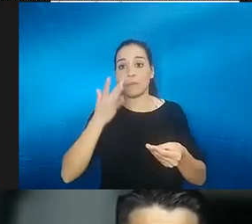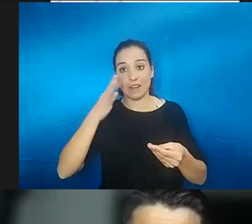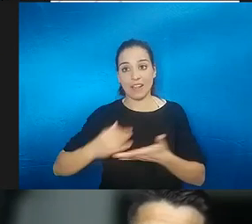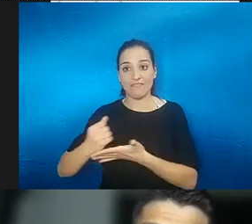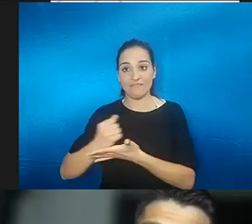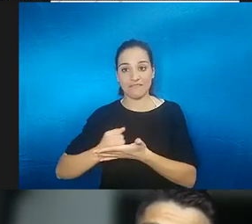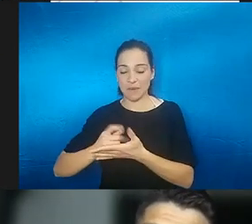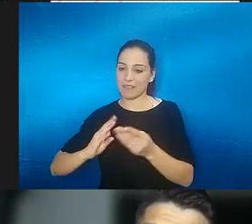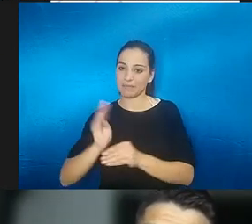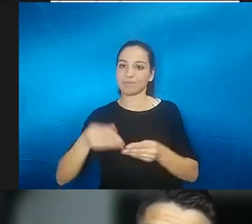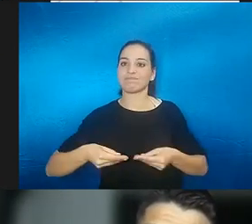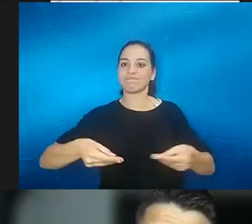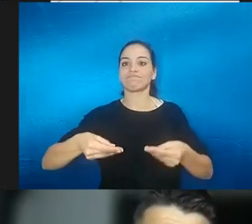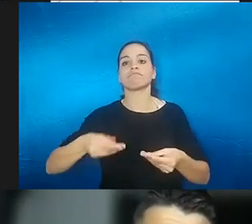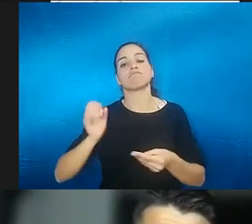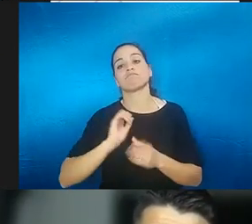lo van a dispensar